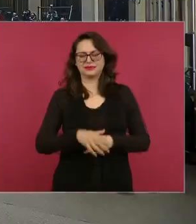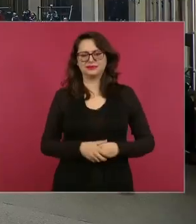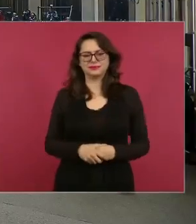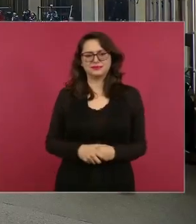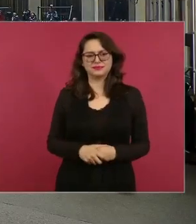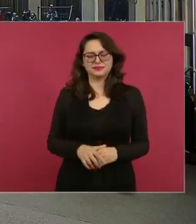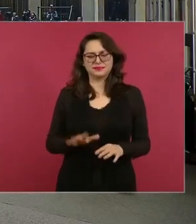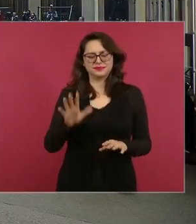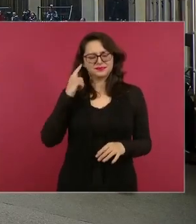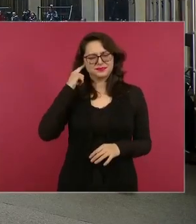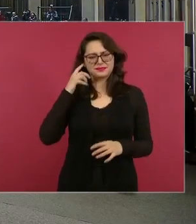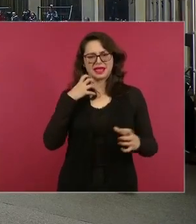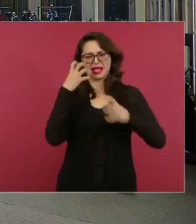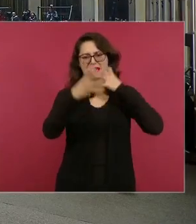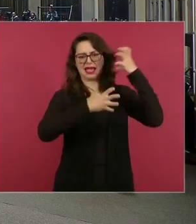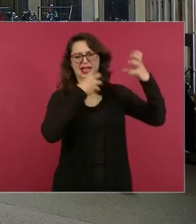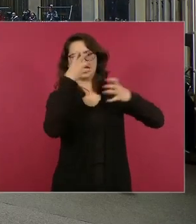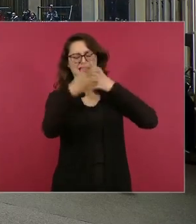miren